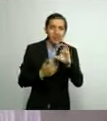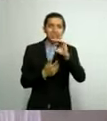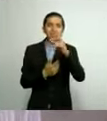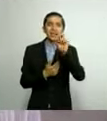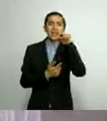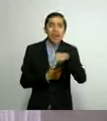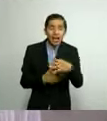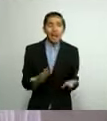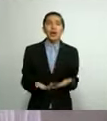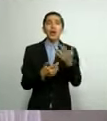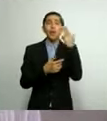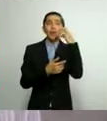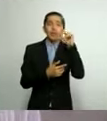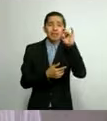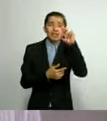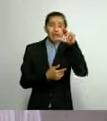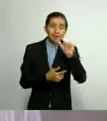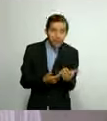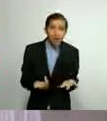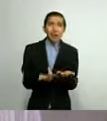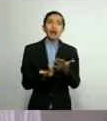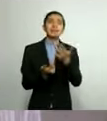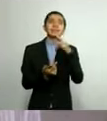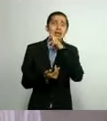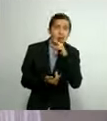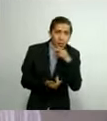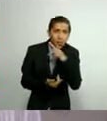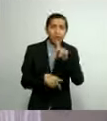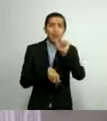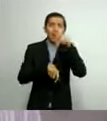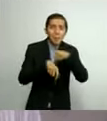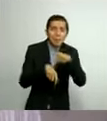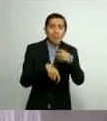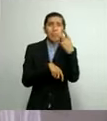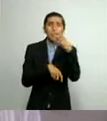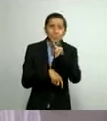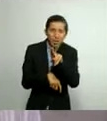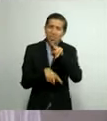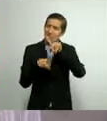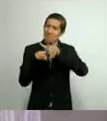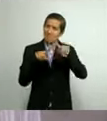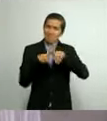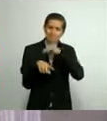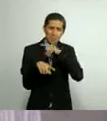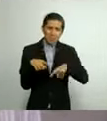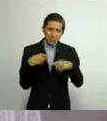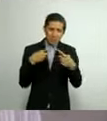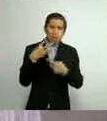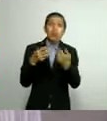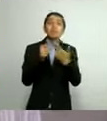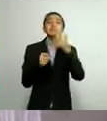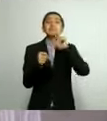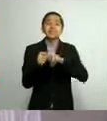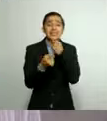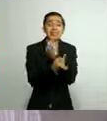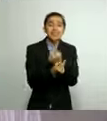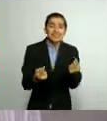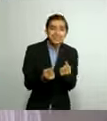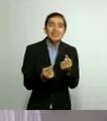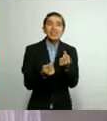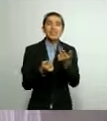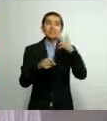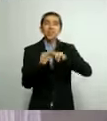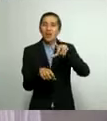en La Huacana, en Uruapan, en Zamora, en La Piedad, en Purándiro, y en el Hospital Infantil y Civil de